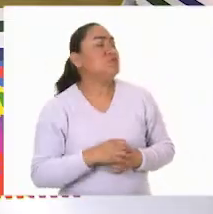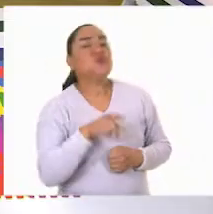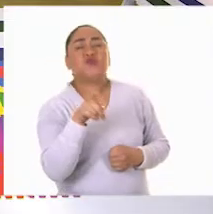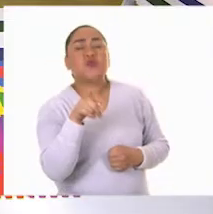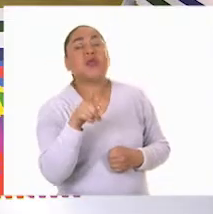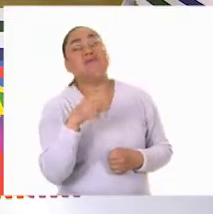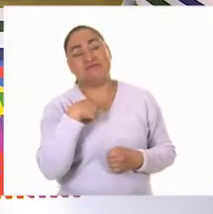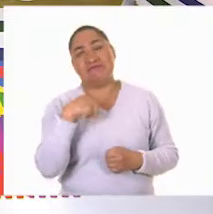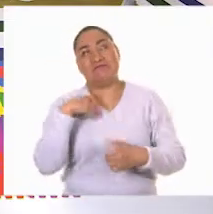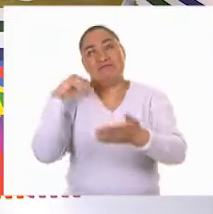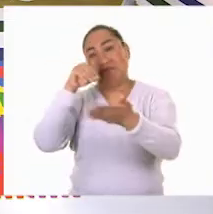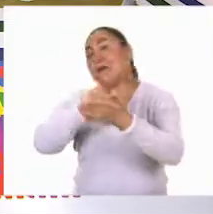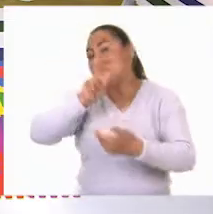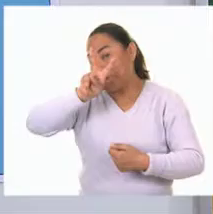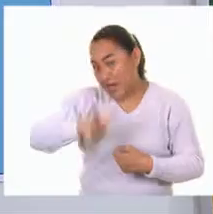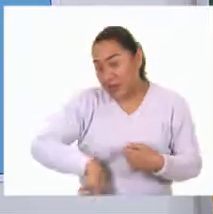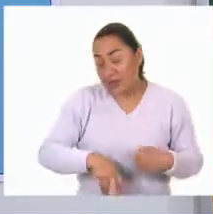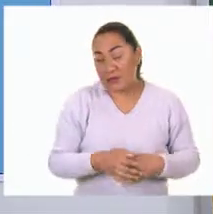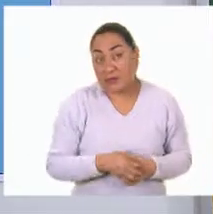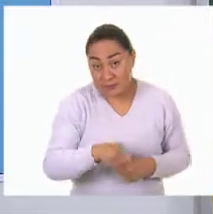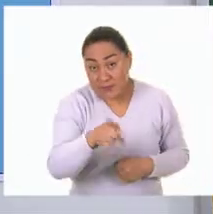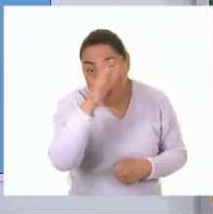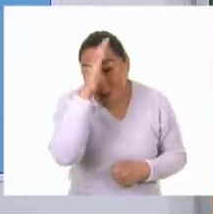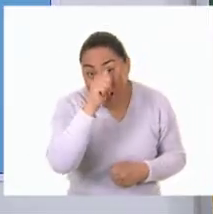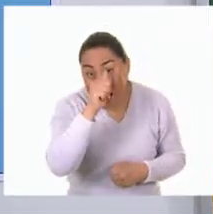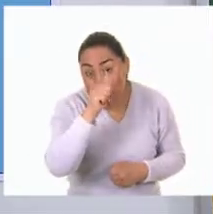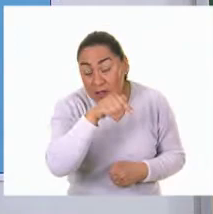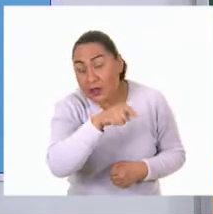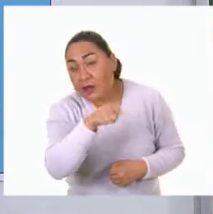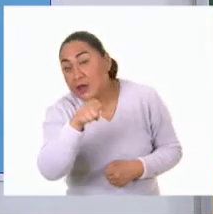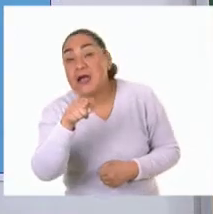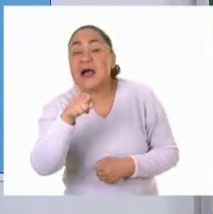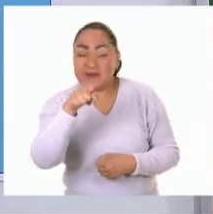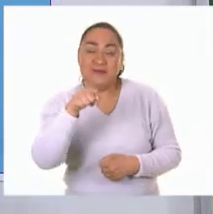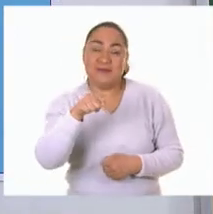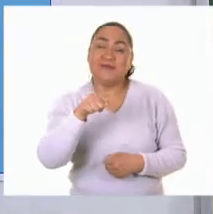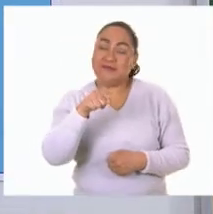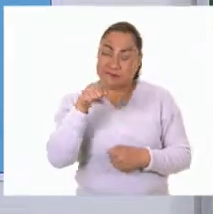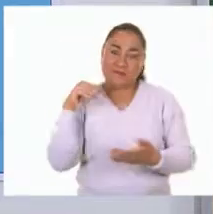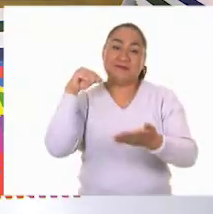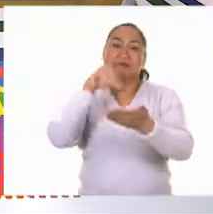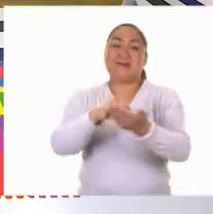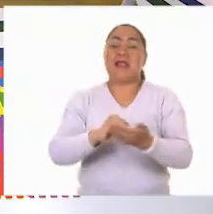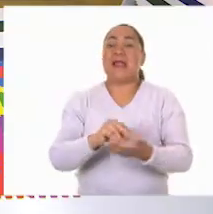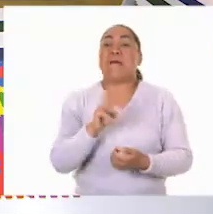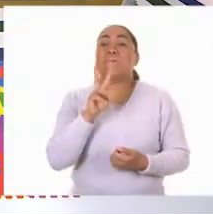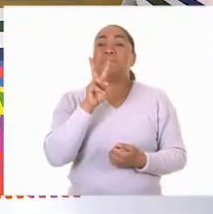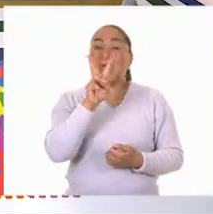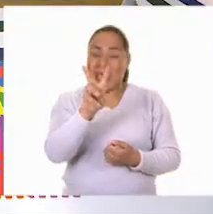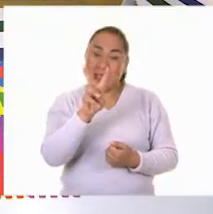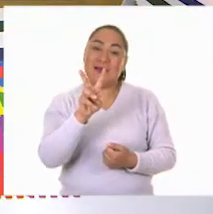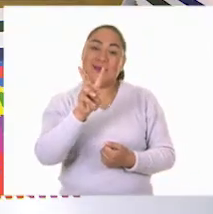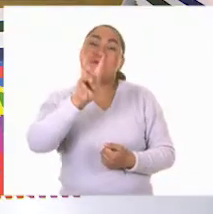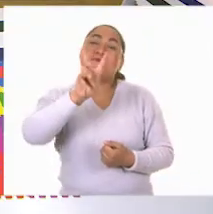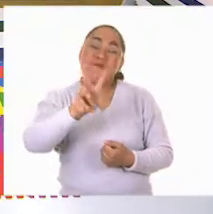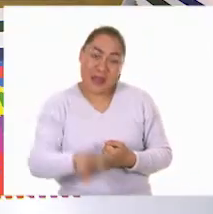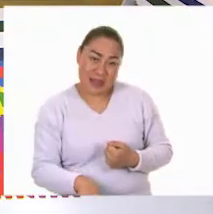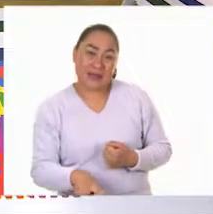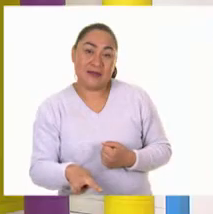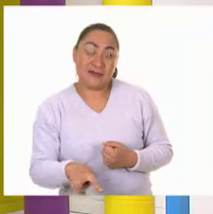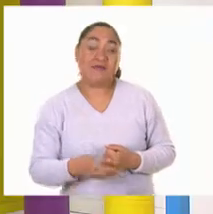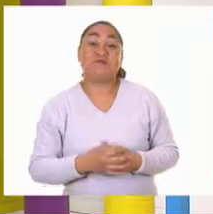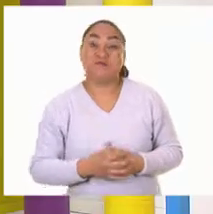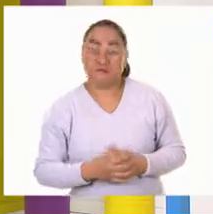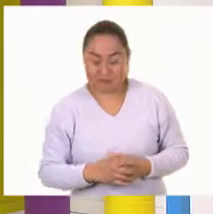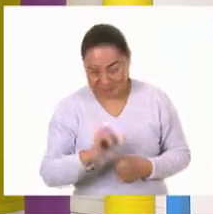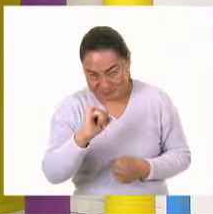verdadero como que bien están de acuerdo con eric si están de acuerdo con eric entonces en la comprobación les quiero decir